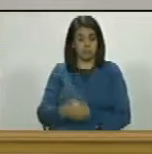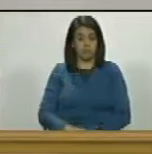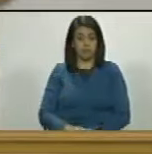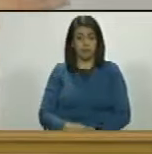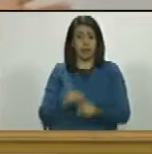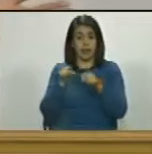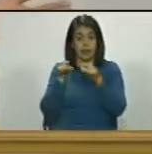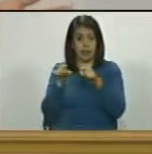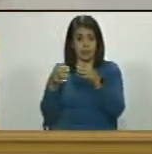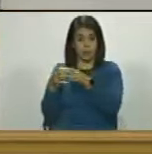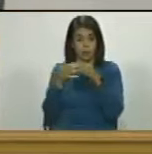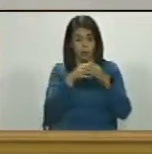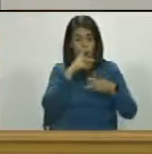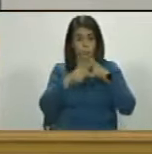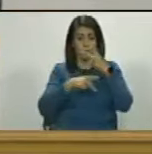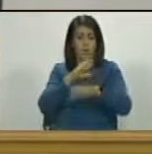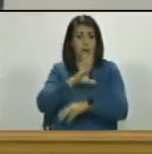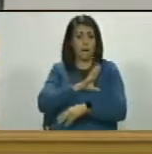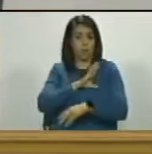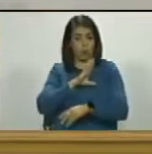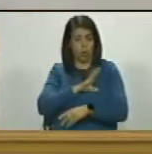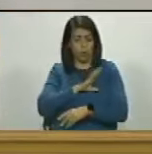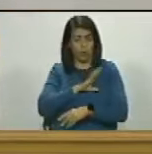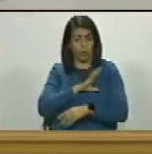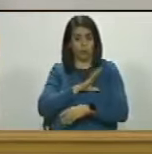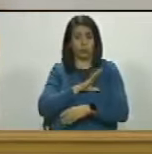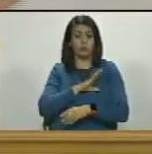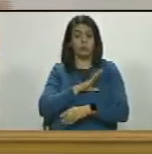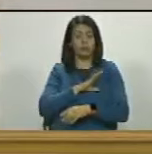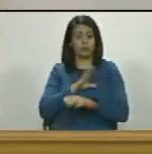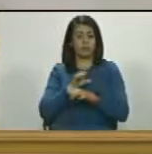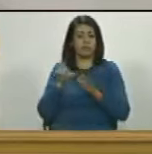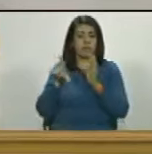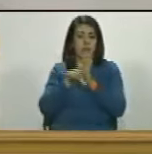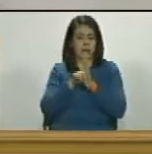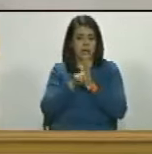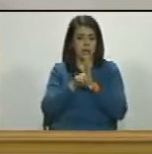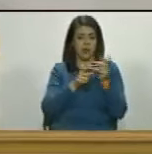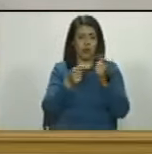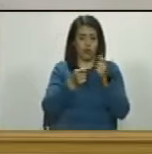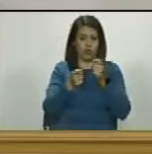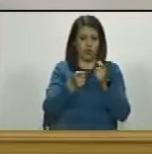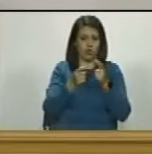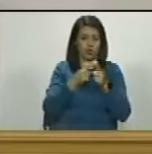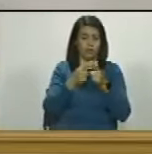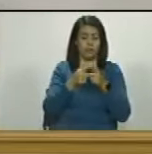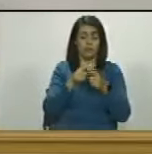y esos partidos políticos tienen bienes es decir que están sujetos a la ley de extinción de dominio